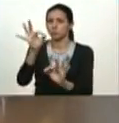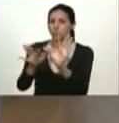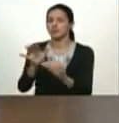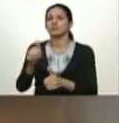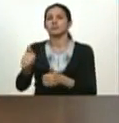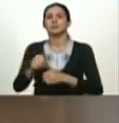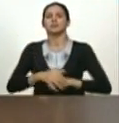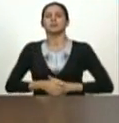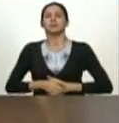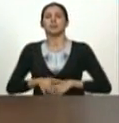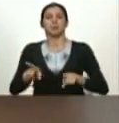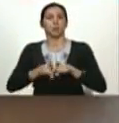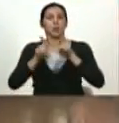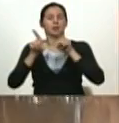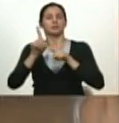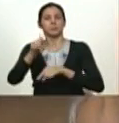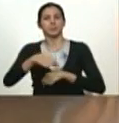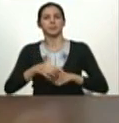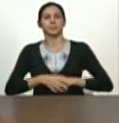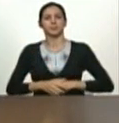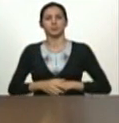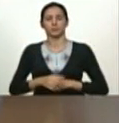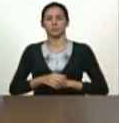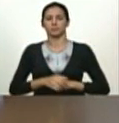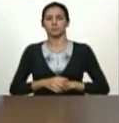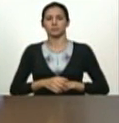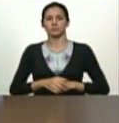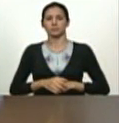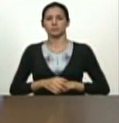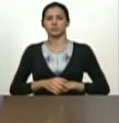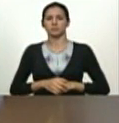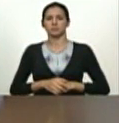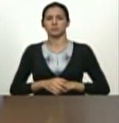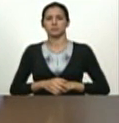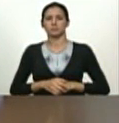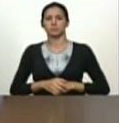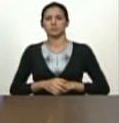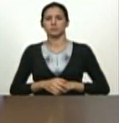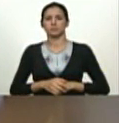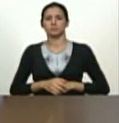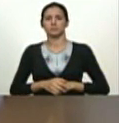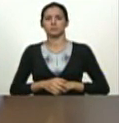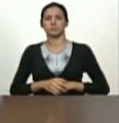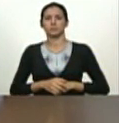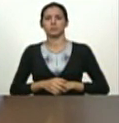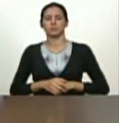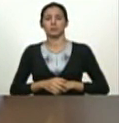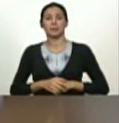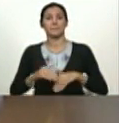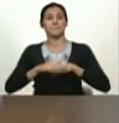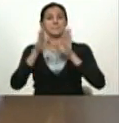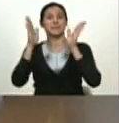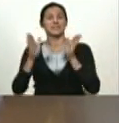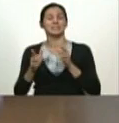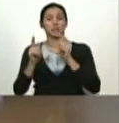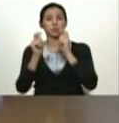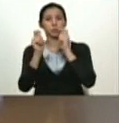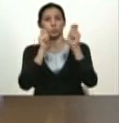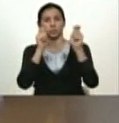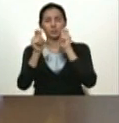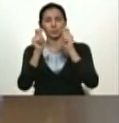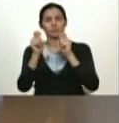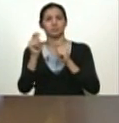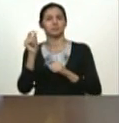igualmente he ratificado como ministra de turismo a una excelente compañera